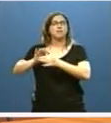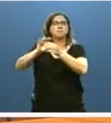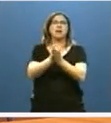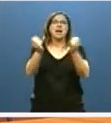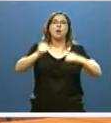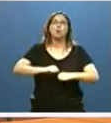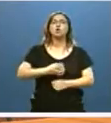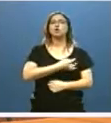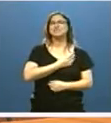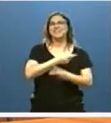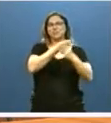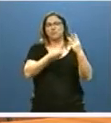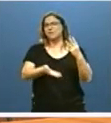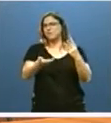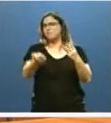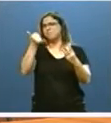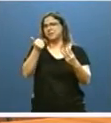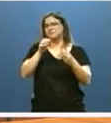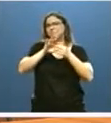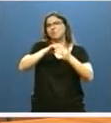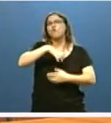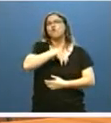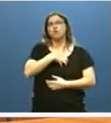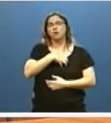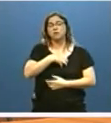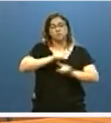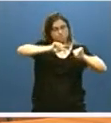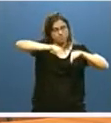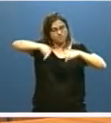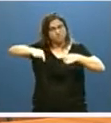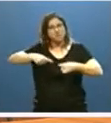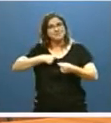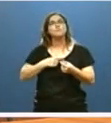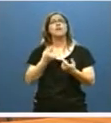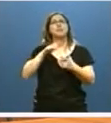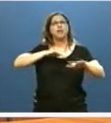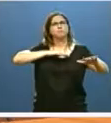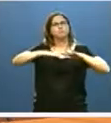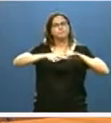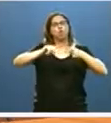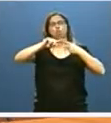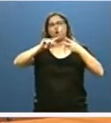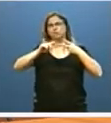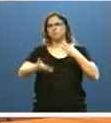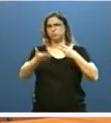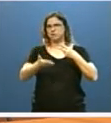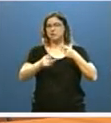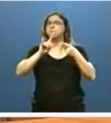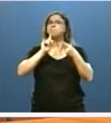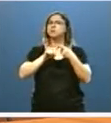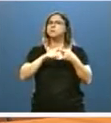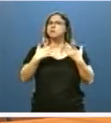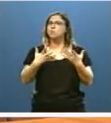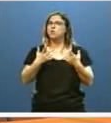sindicatos más representativos de la función pública, en el que se incluyeron dos líneas de actuación. La primera,